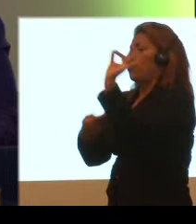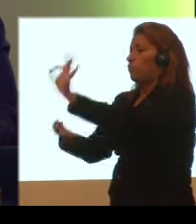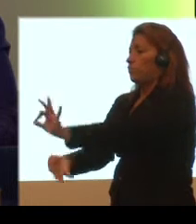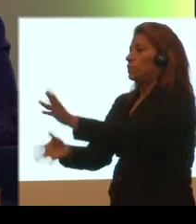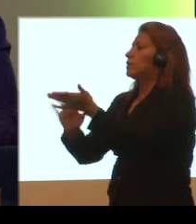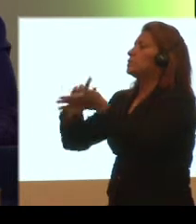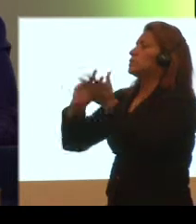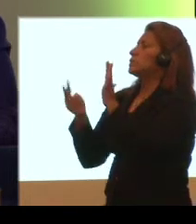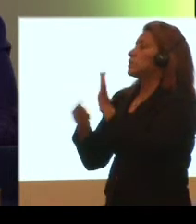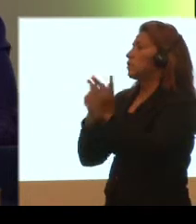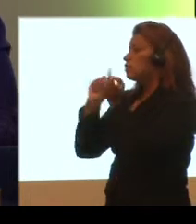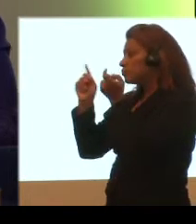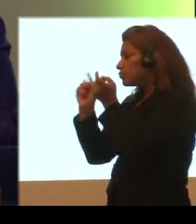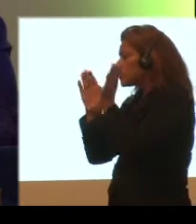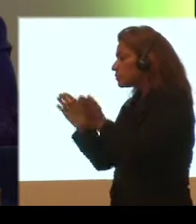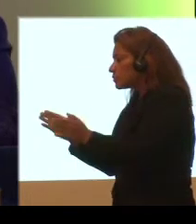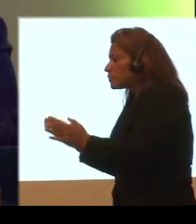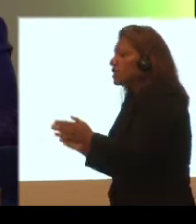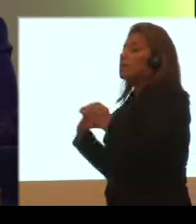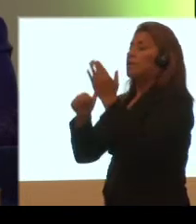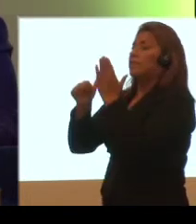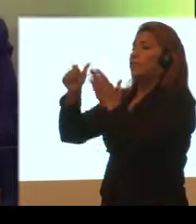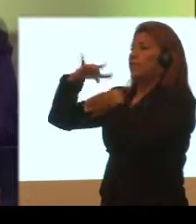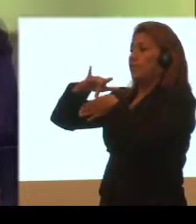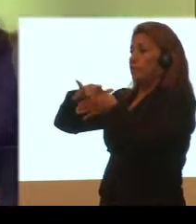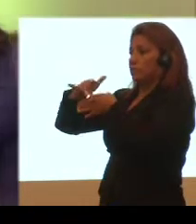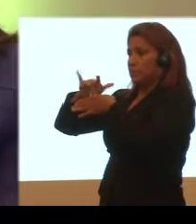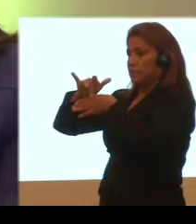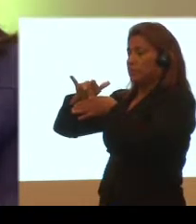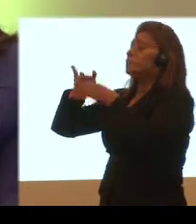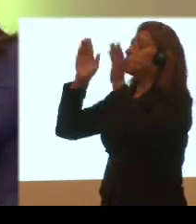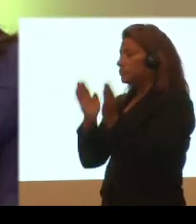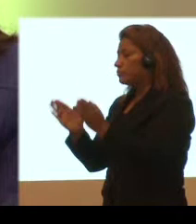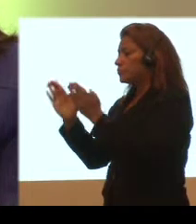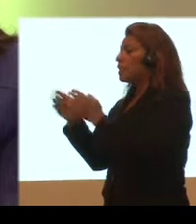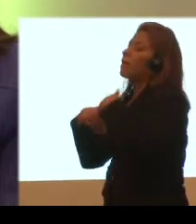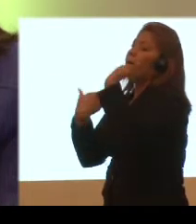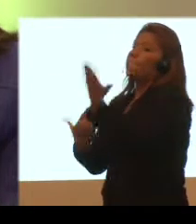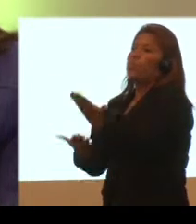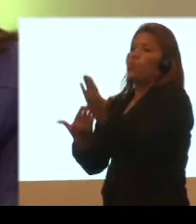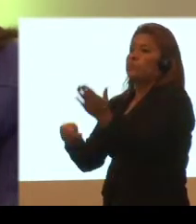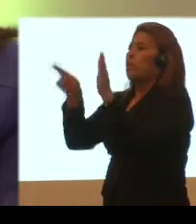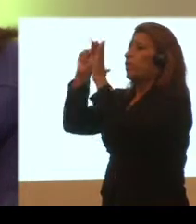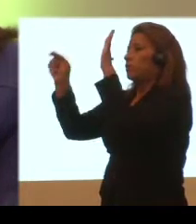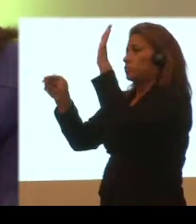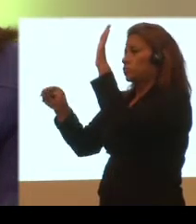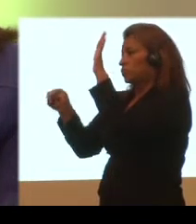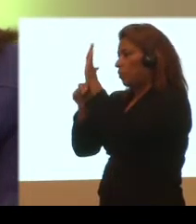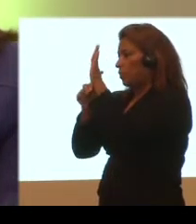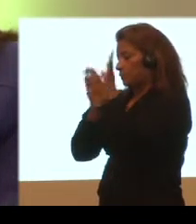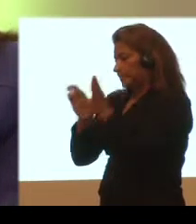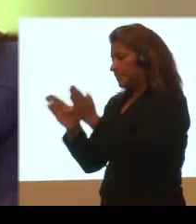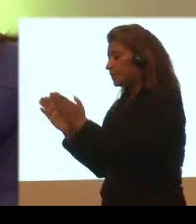desarrollo urbano y ordenamiento territorial en el cual la Secretaría de Gestión de Riesgos ha realizado una propuesta de normativa de